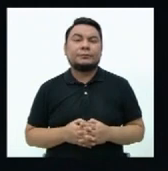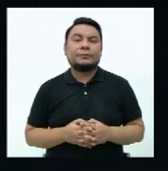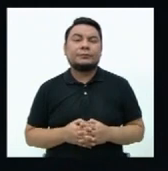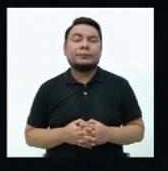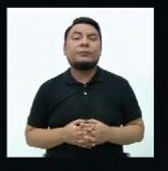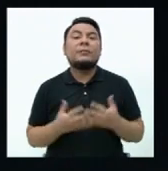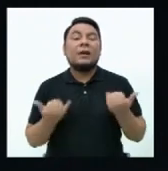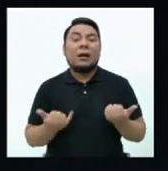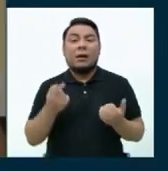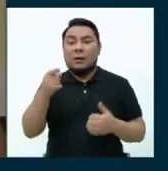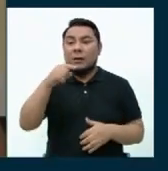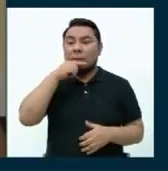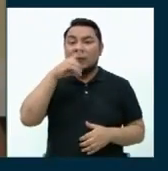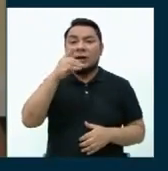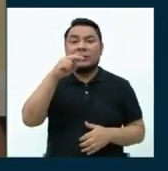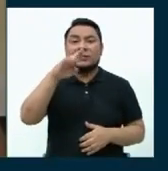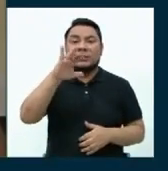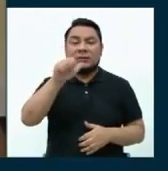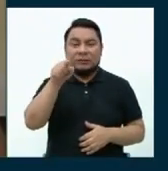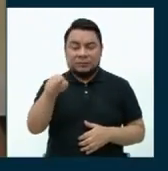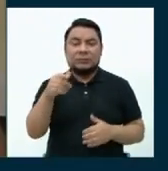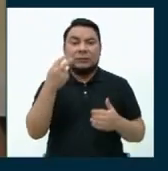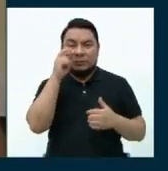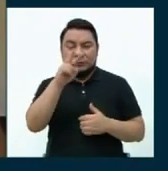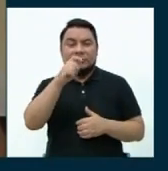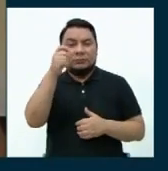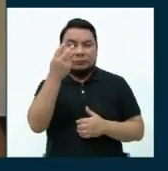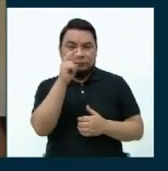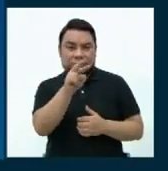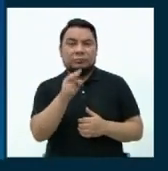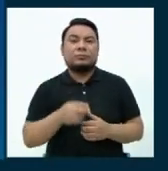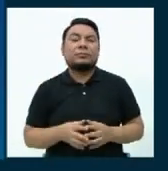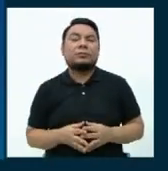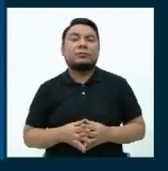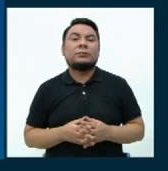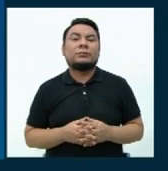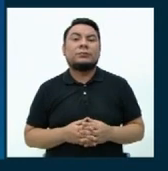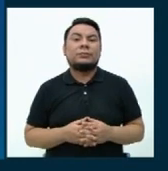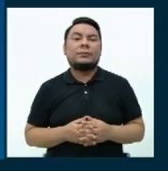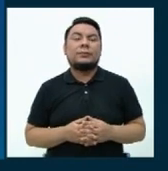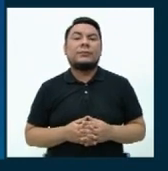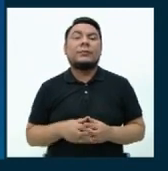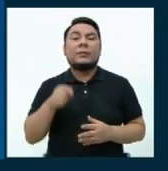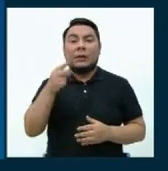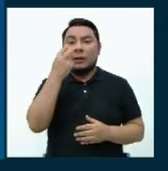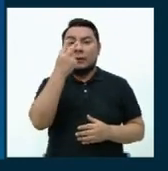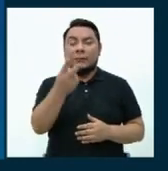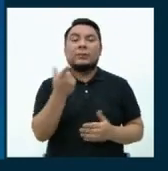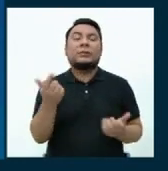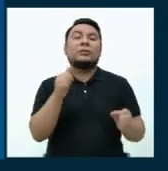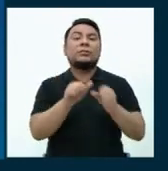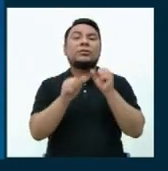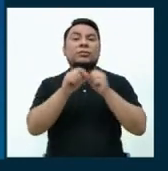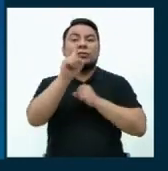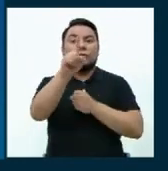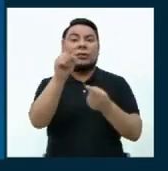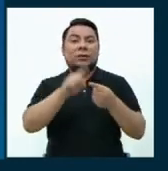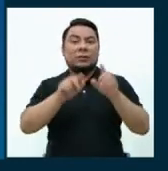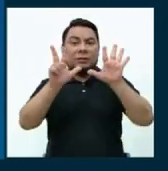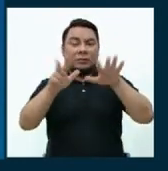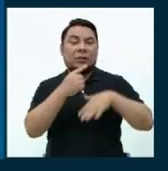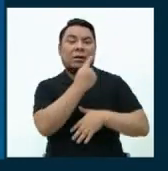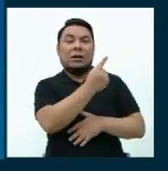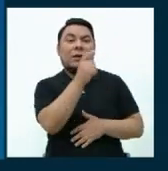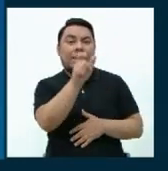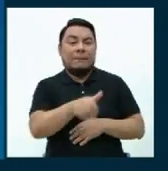Es el turno de la candidata Daniela Van Dijk. Veamos el mosaico. En pantalla vemos este mosaico enumerado. Cada uno es un